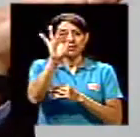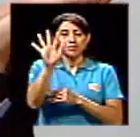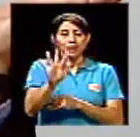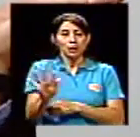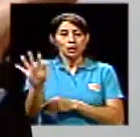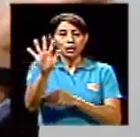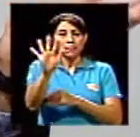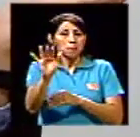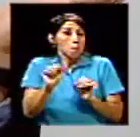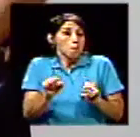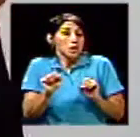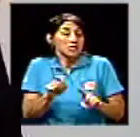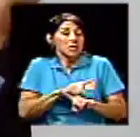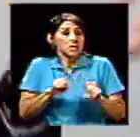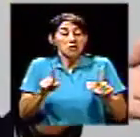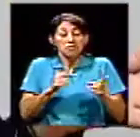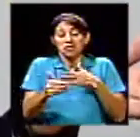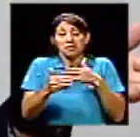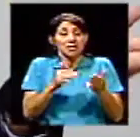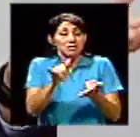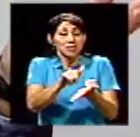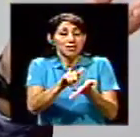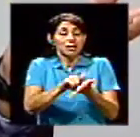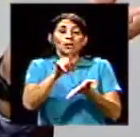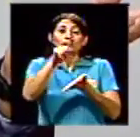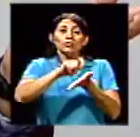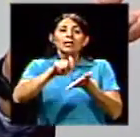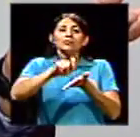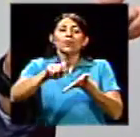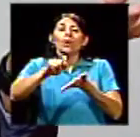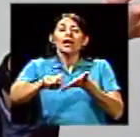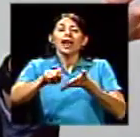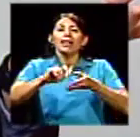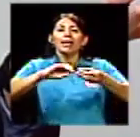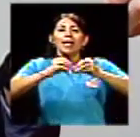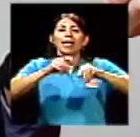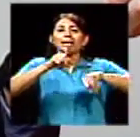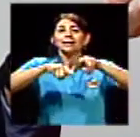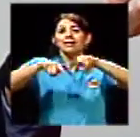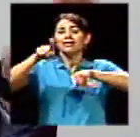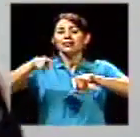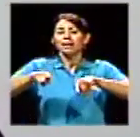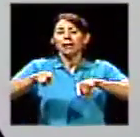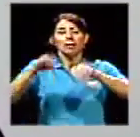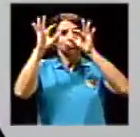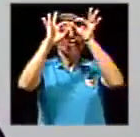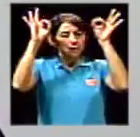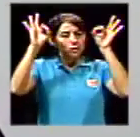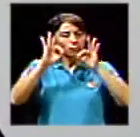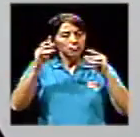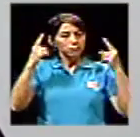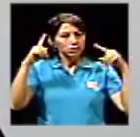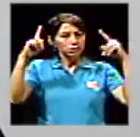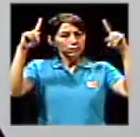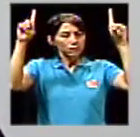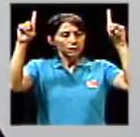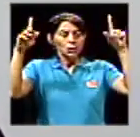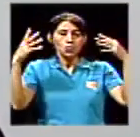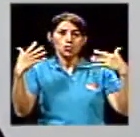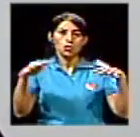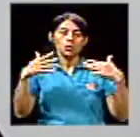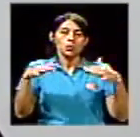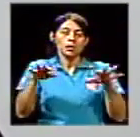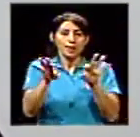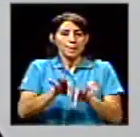escuela con un gran prestigio, con un número de cuadros importantísimos que